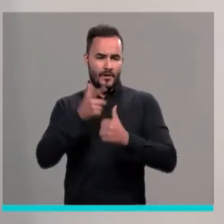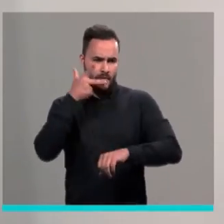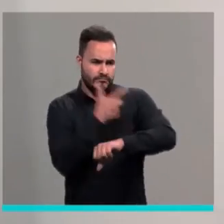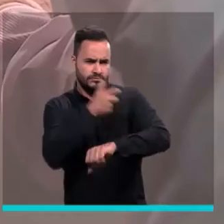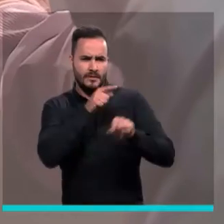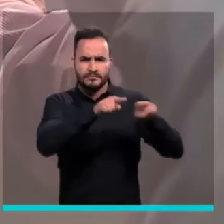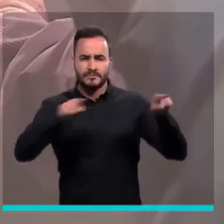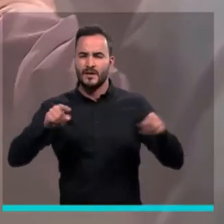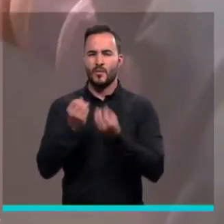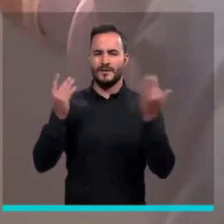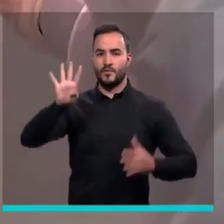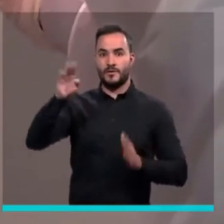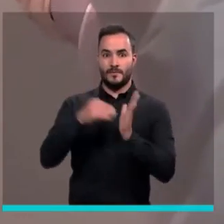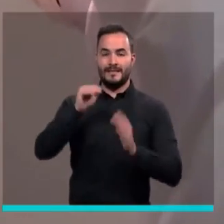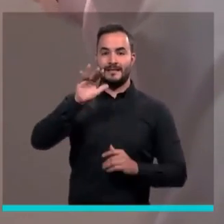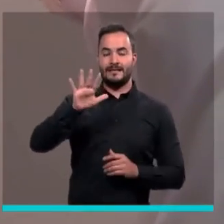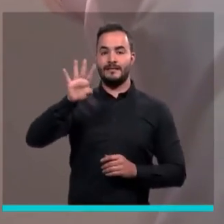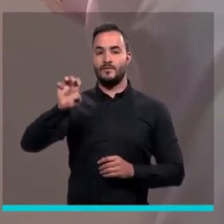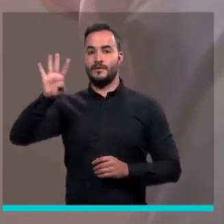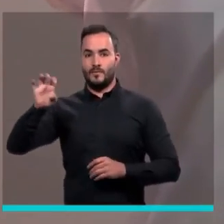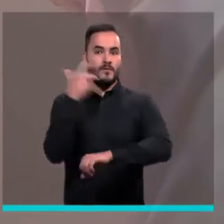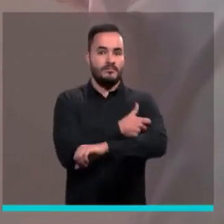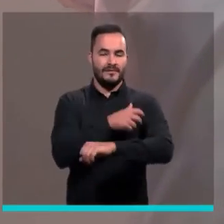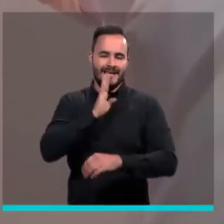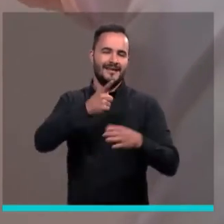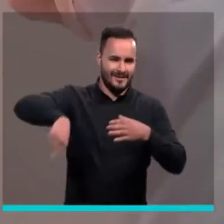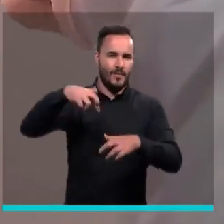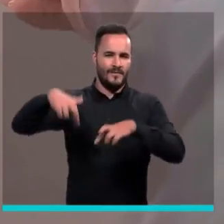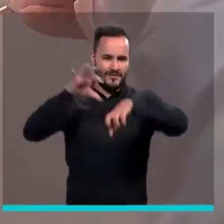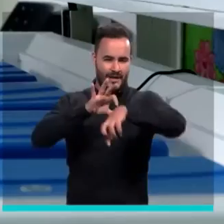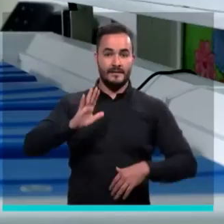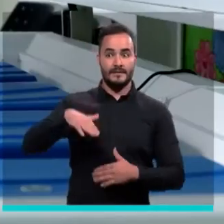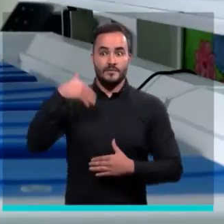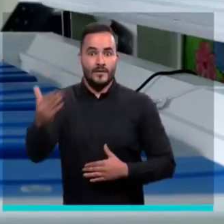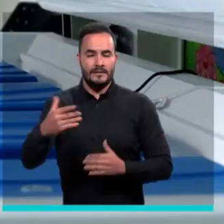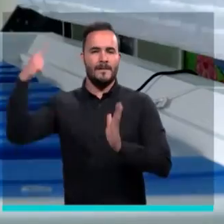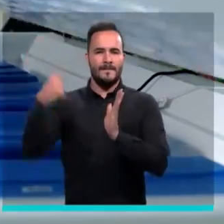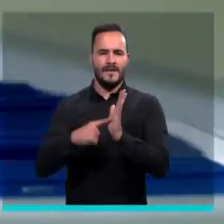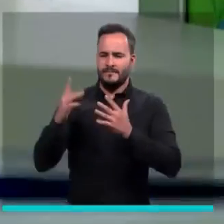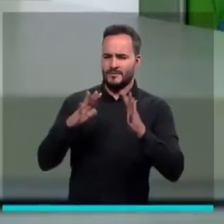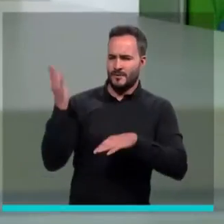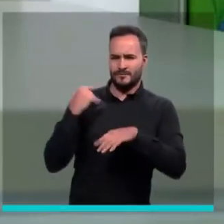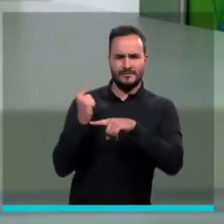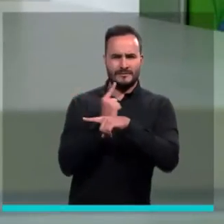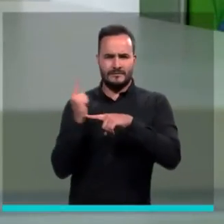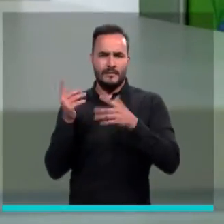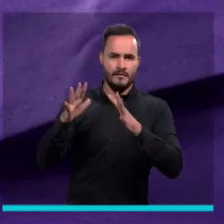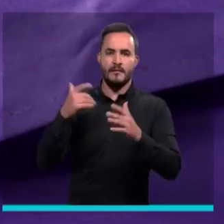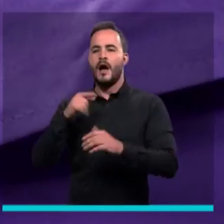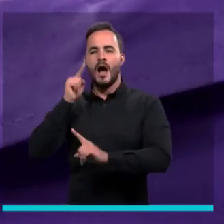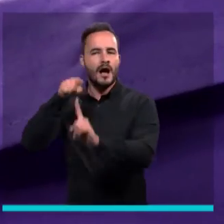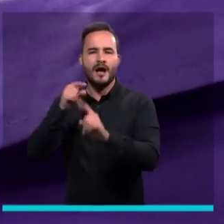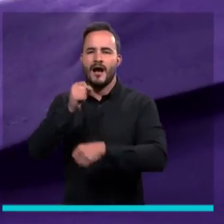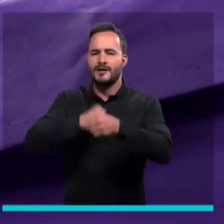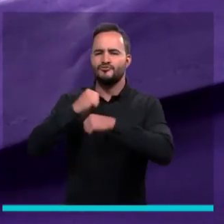fueron aplicadas de manera exitosa 4.599 vacunas al personal de salud y más de mil que llegaron a mediados de la semana